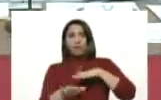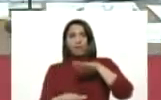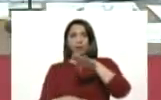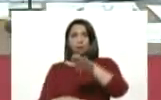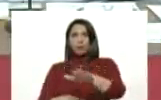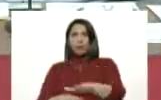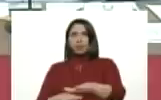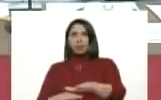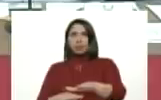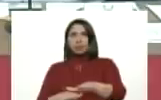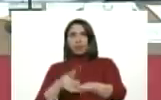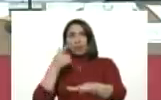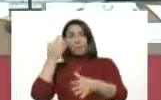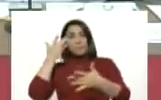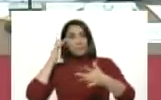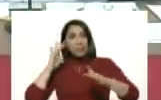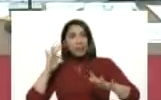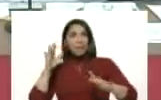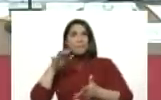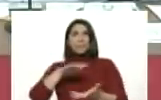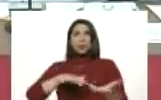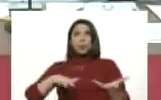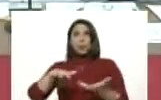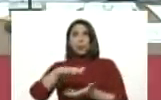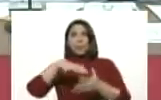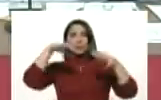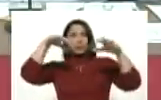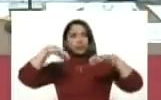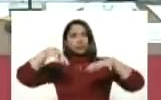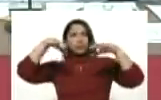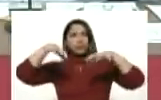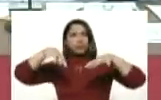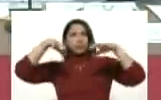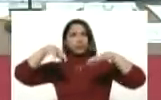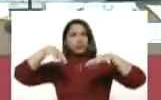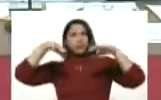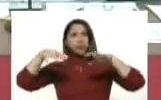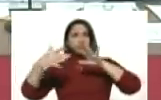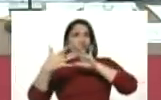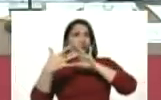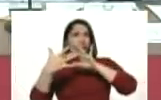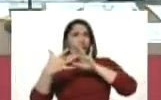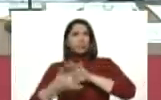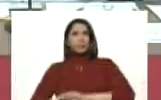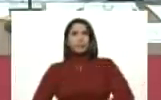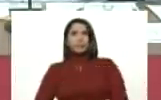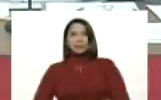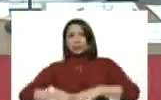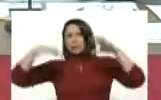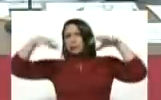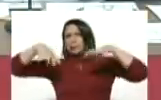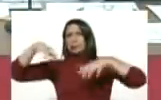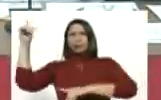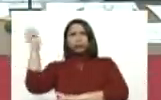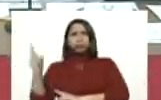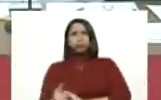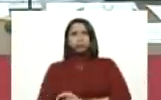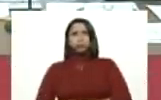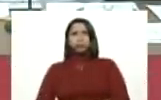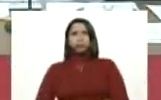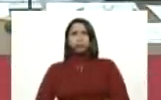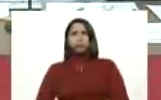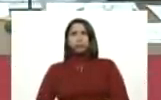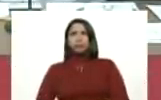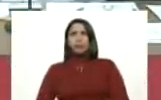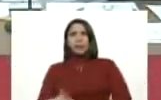Parece que hay problemas por la lluvia. Aquí nos cayó ahorita un trueno y Silvia